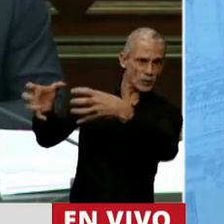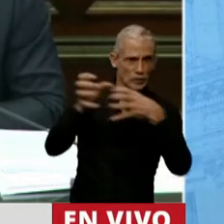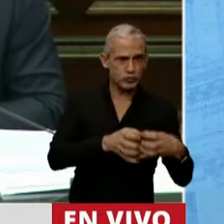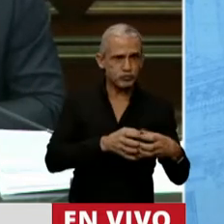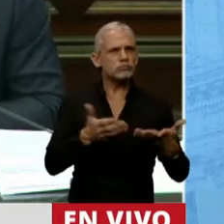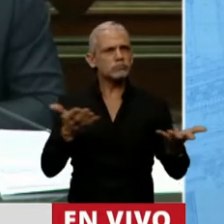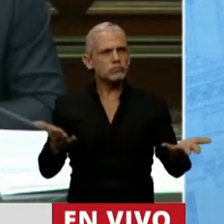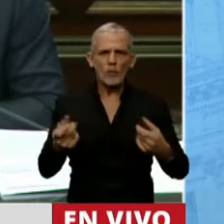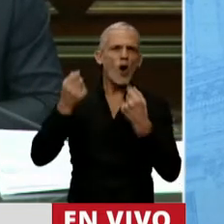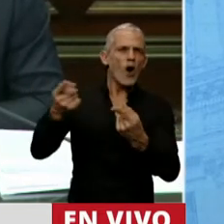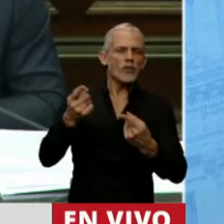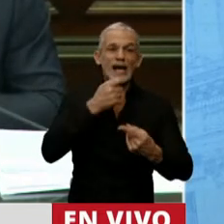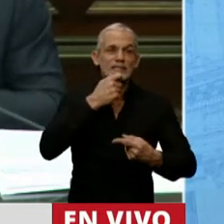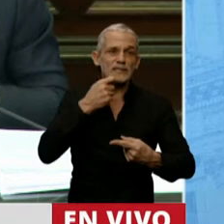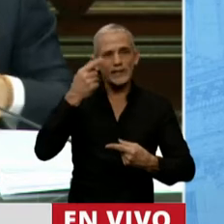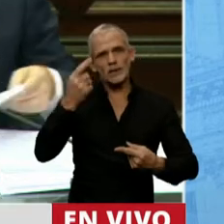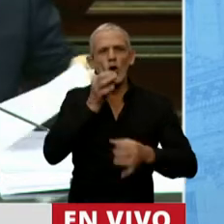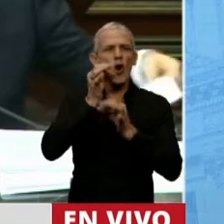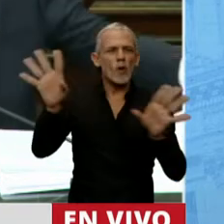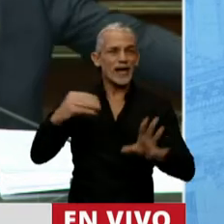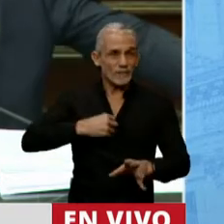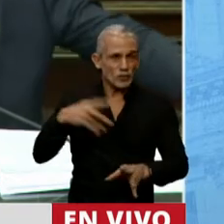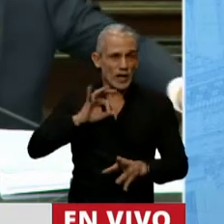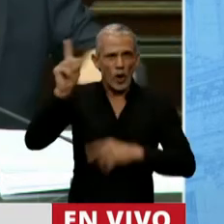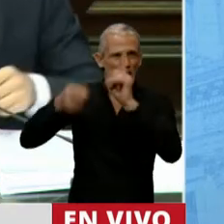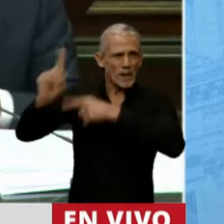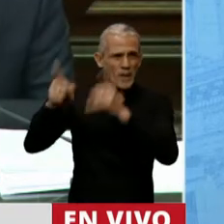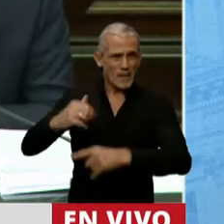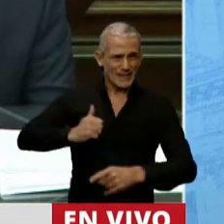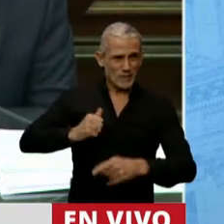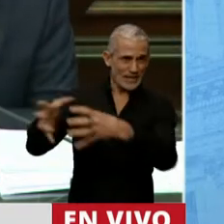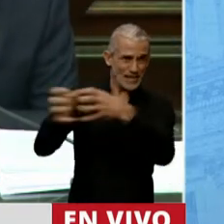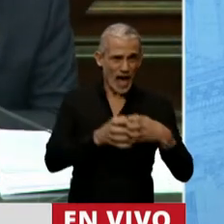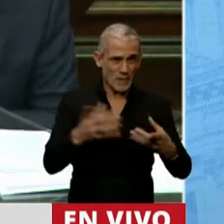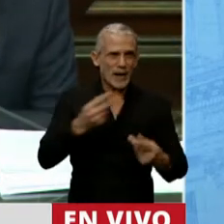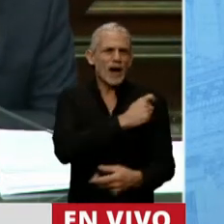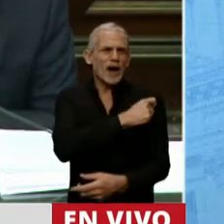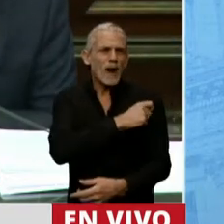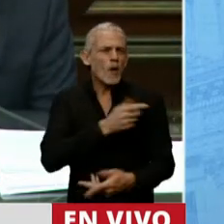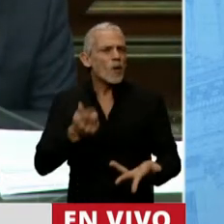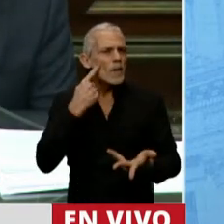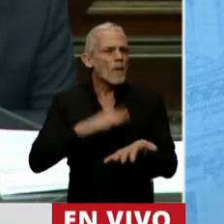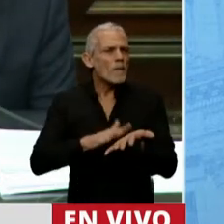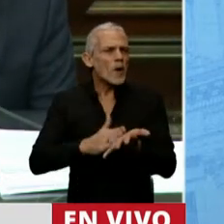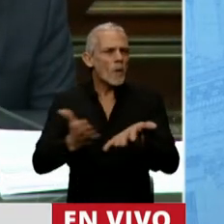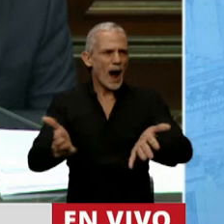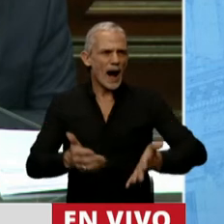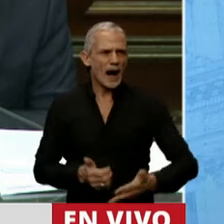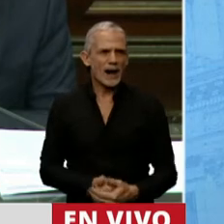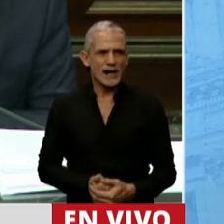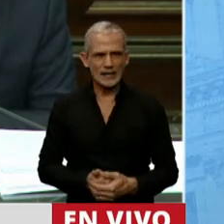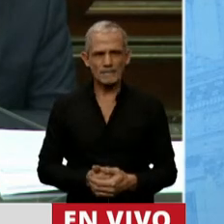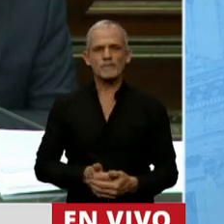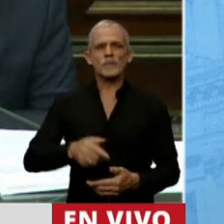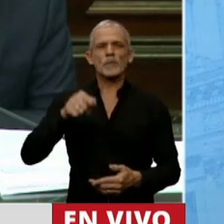prevén para garantizar la espontaneidad y libertad del ofrecimiento en ese carácter de los efectivos de esas fuerzas? Indique si se ha informado adecuadamente